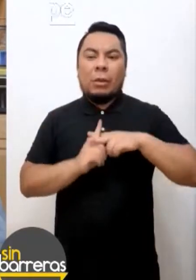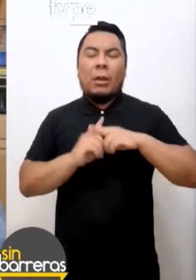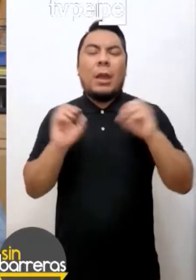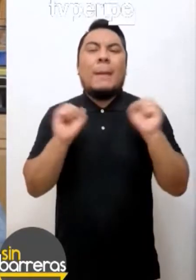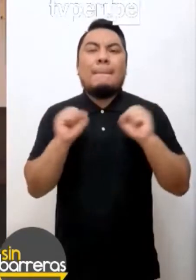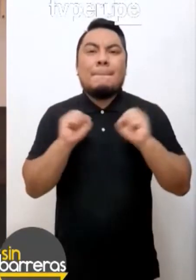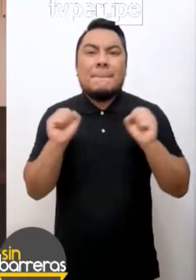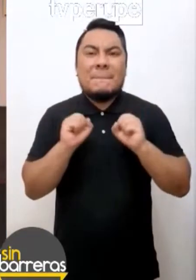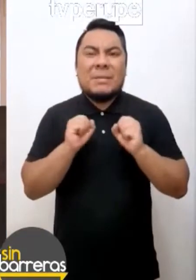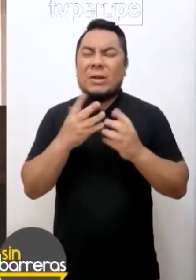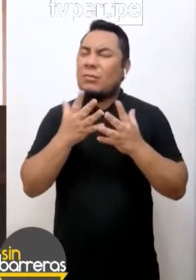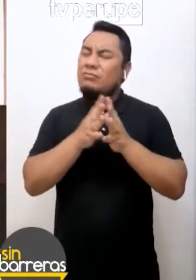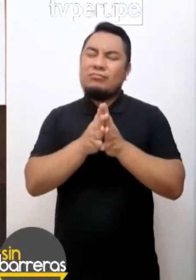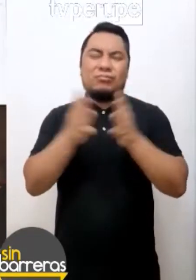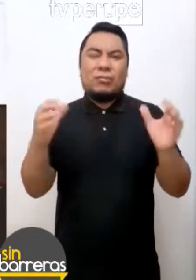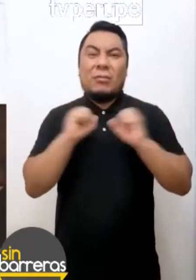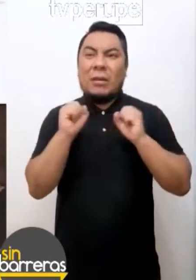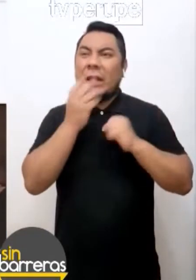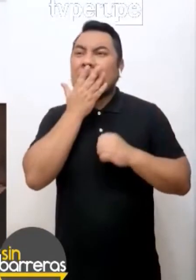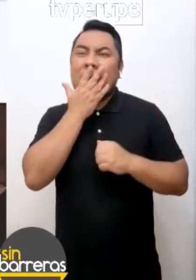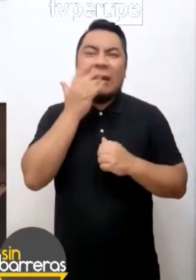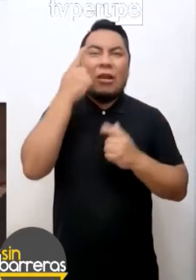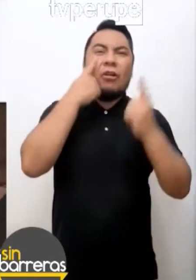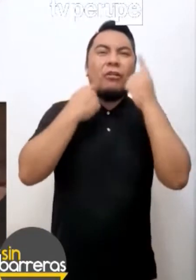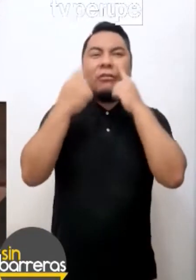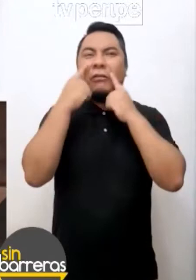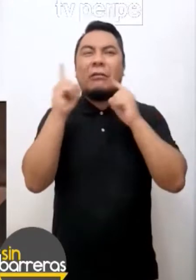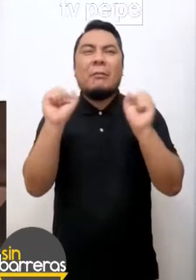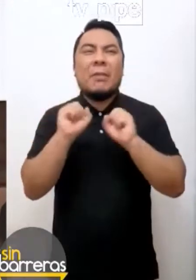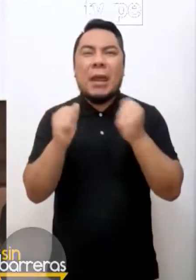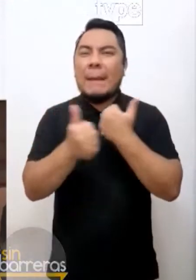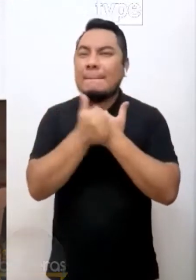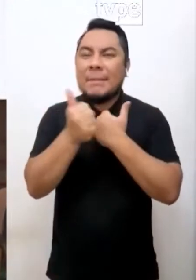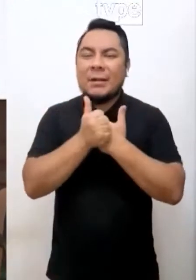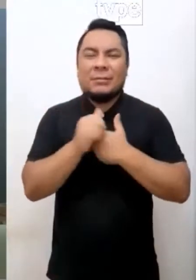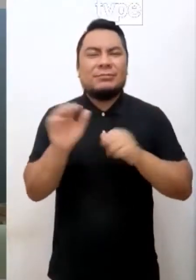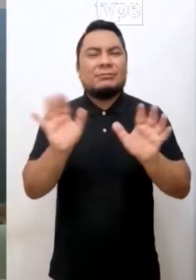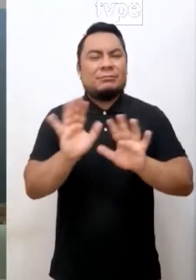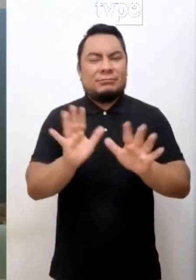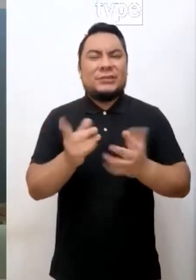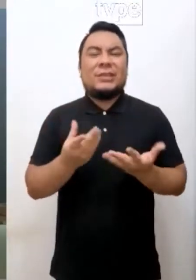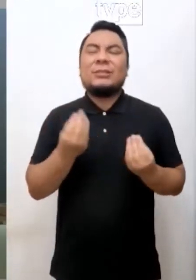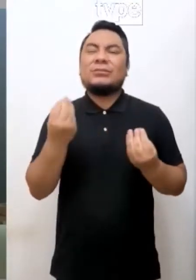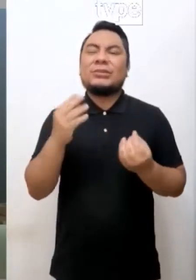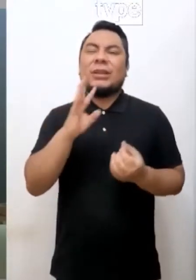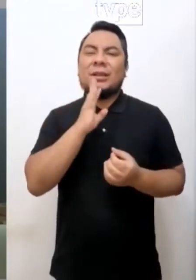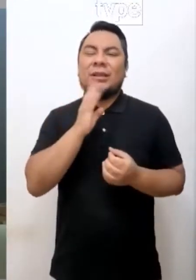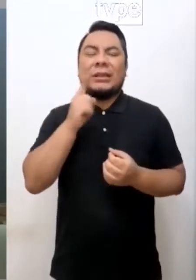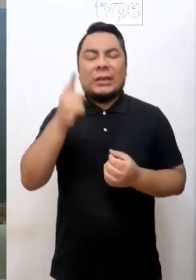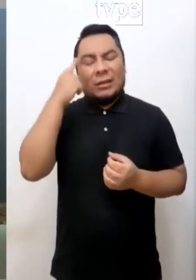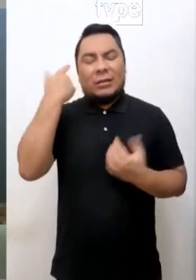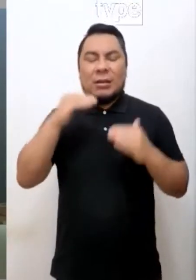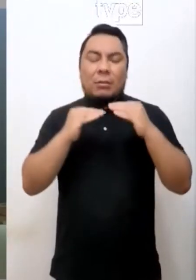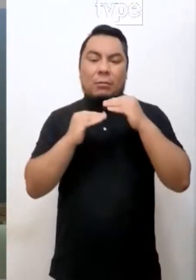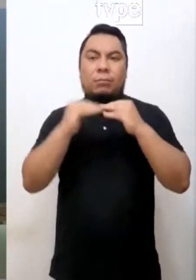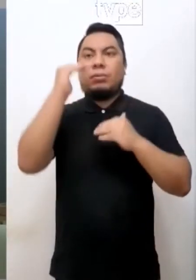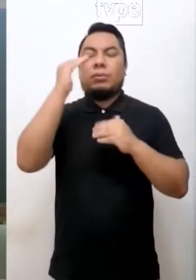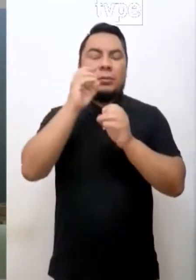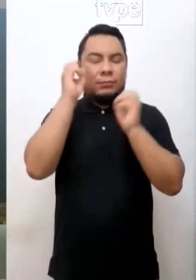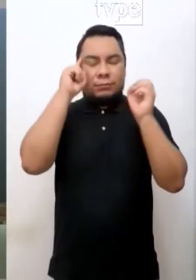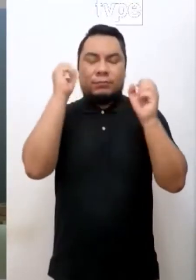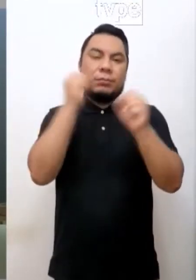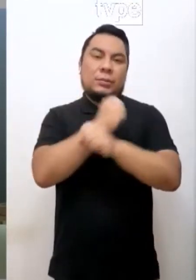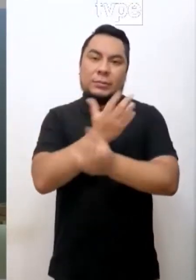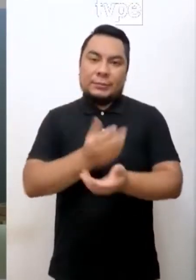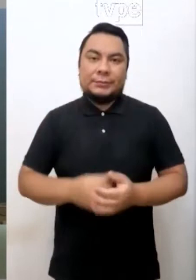De que ya tengo excesivo miedo de que va a pasar algo. Por mucho tiempo ya está hablando de una crisis de